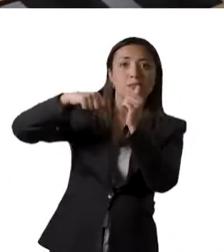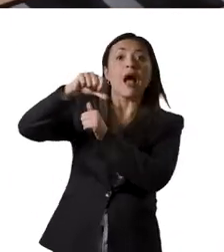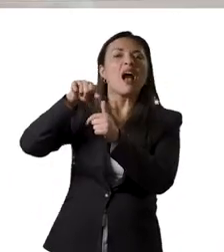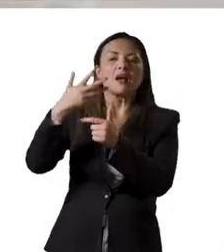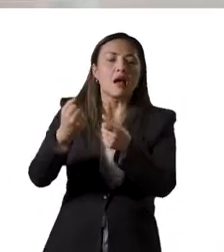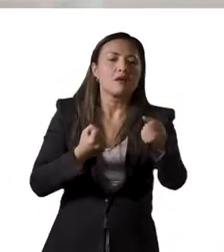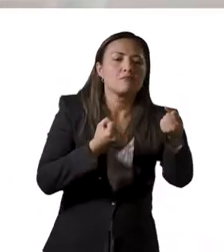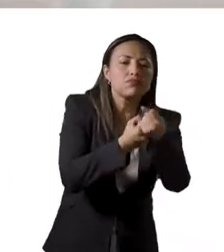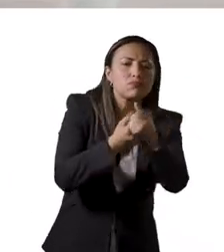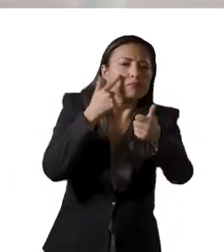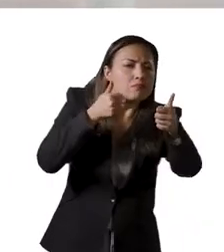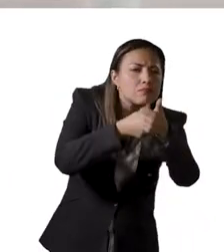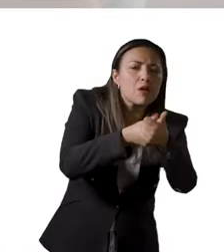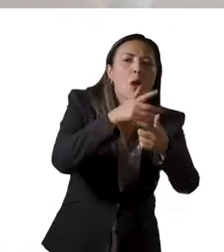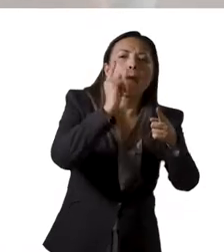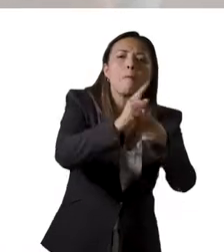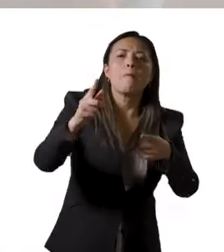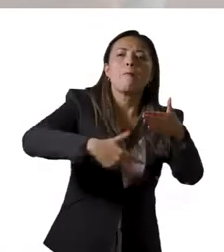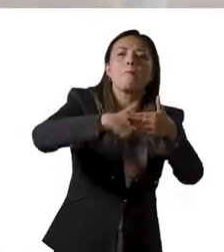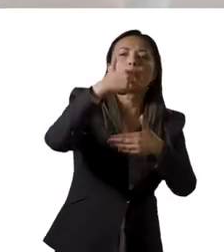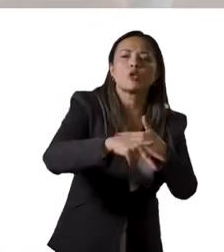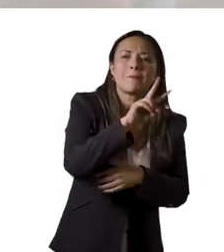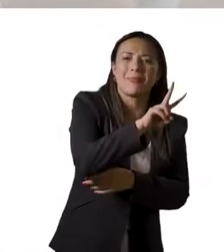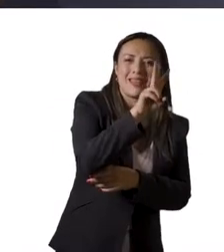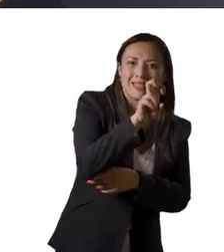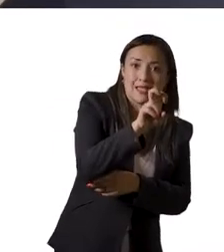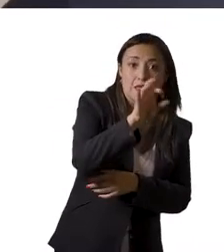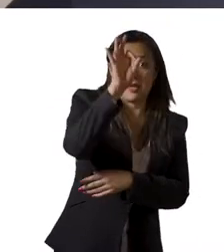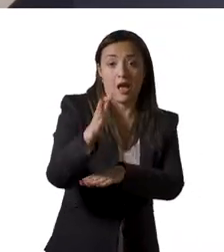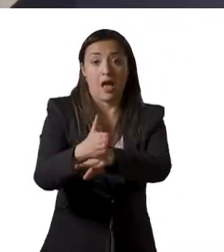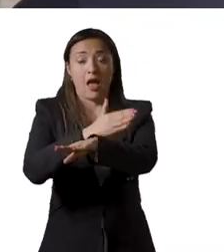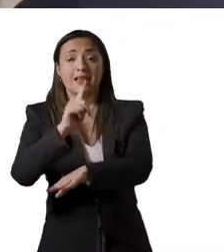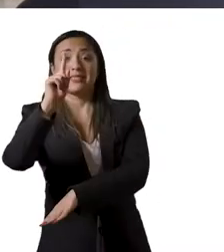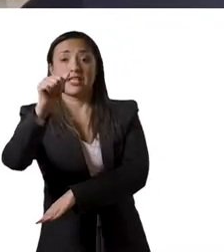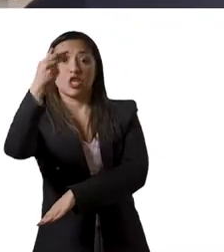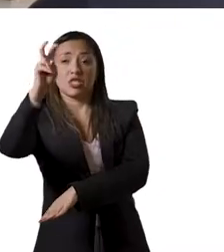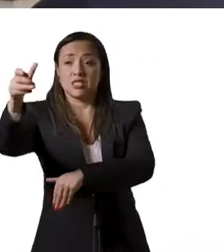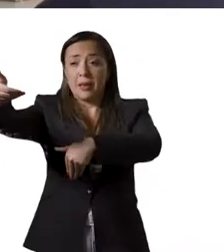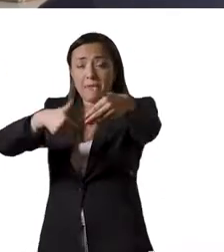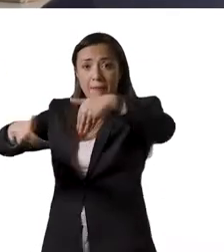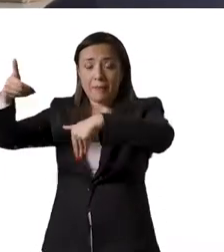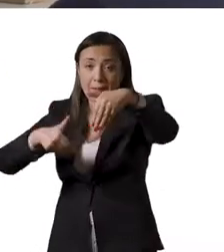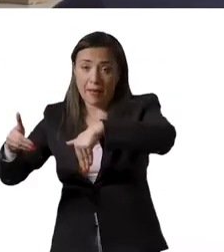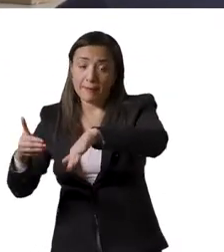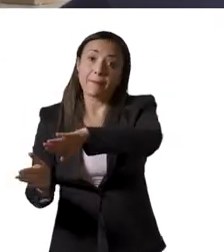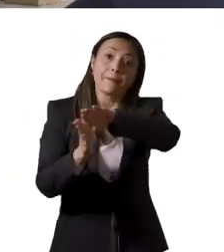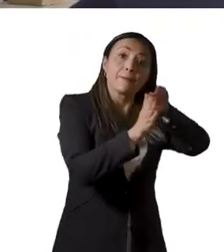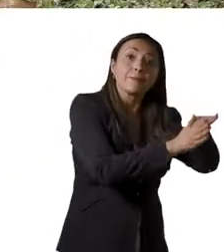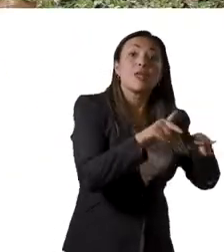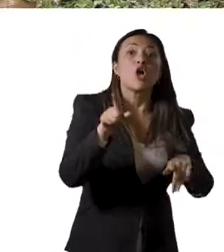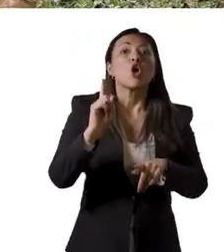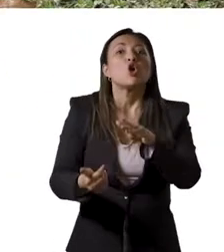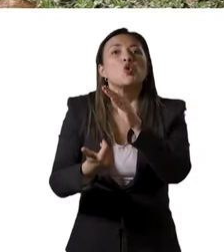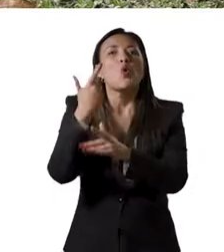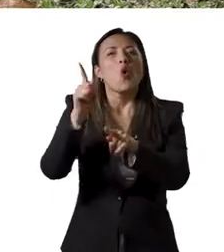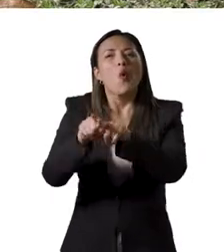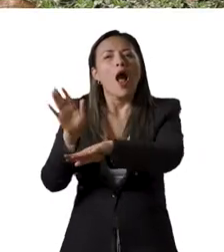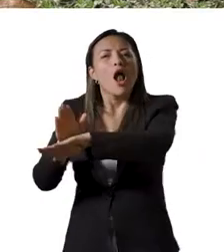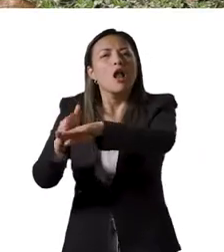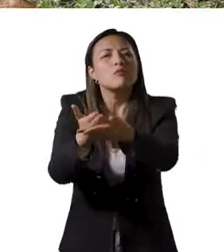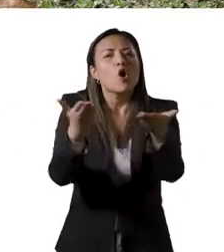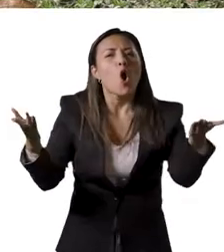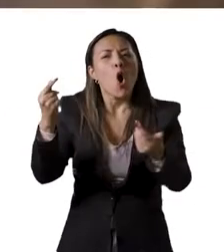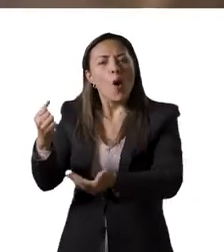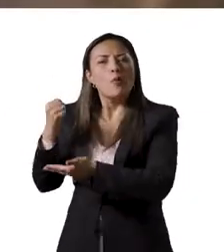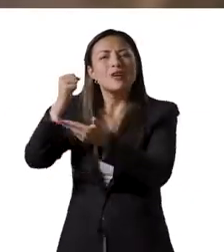Regalías, se realizó el acompañamiento de 27 proyectos y se postularon 117 propuestas. En el nuevo Sistema de